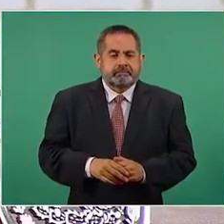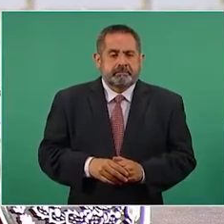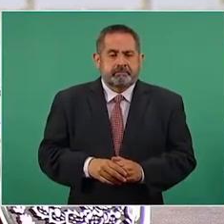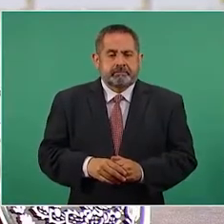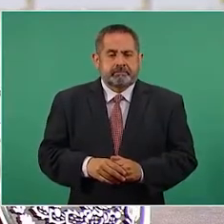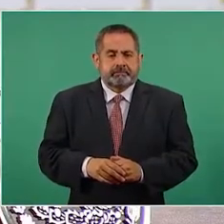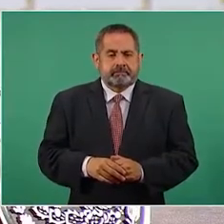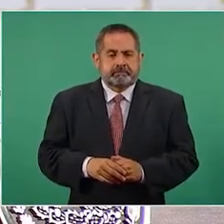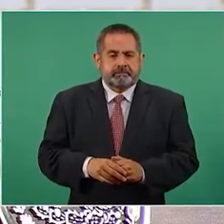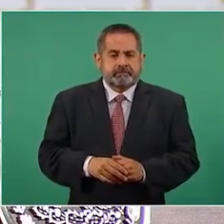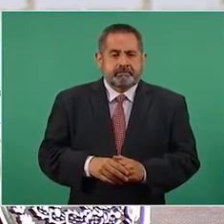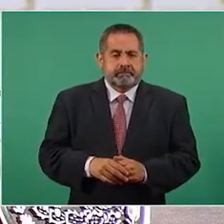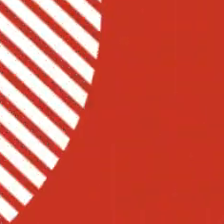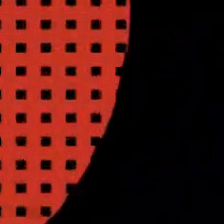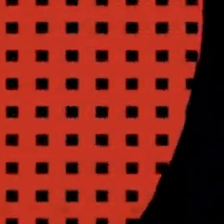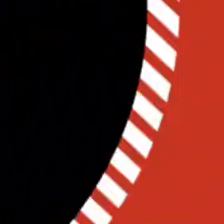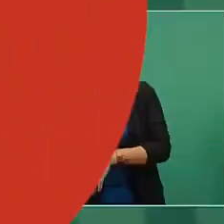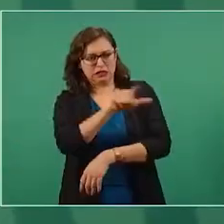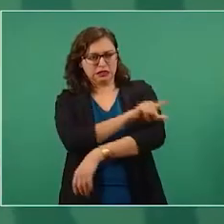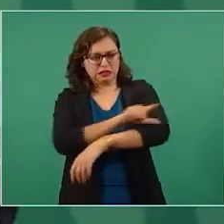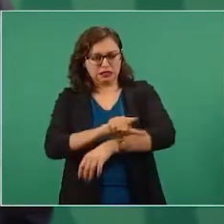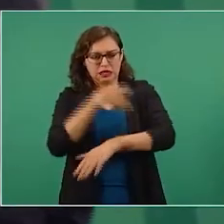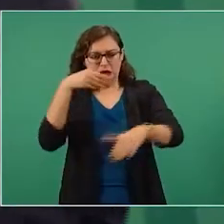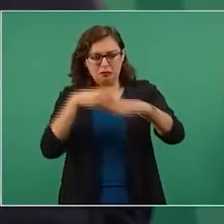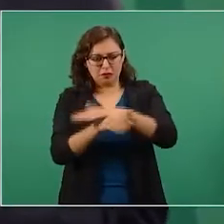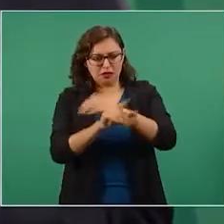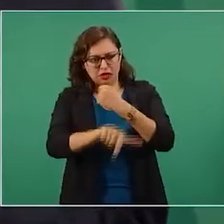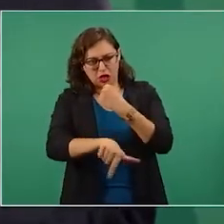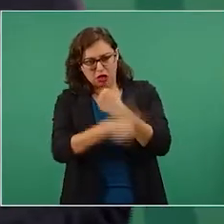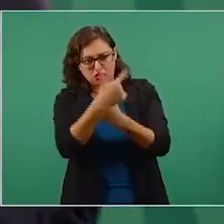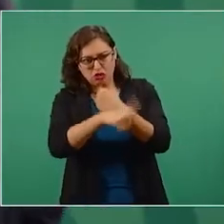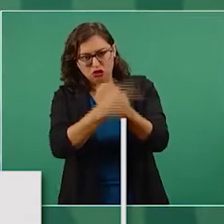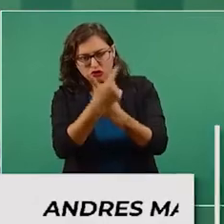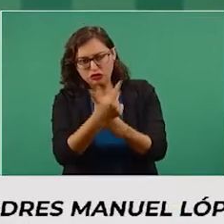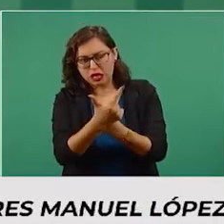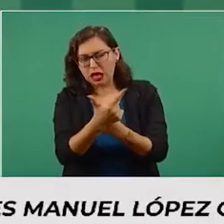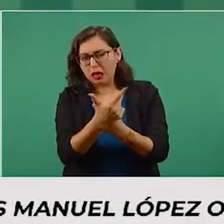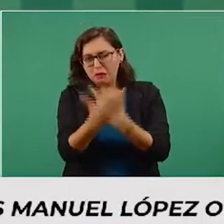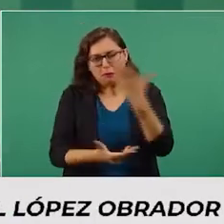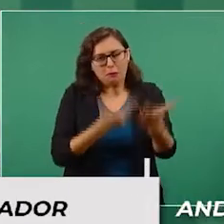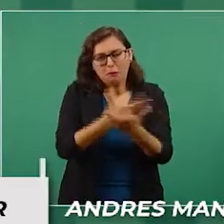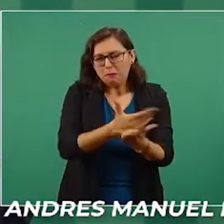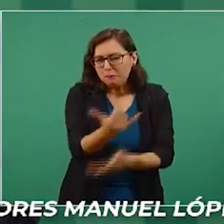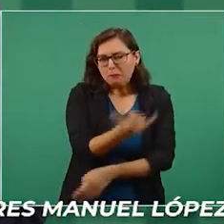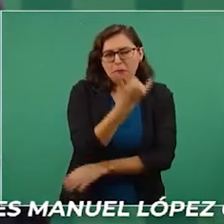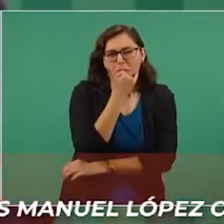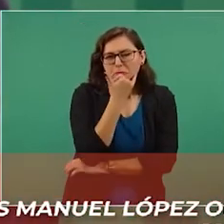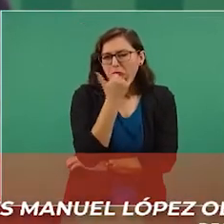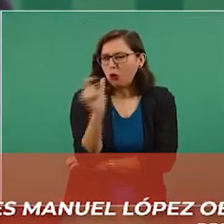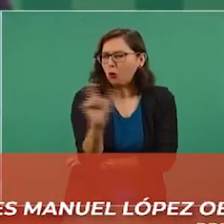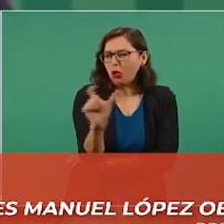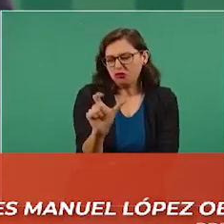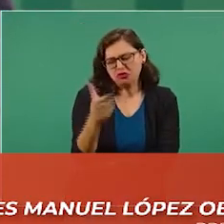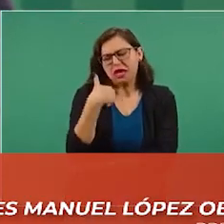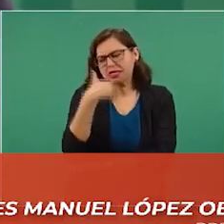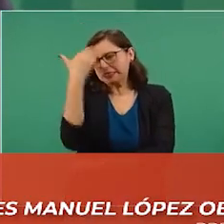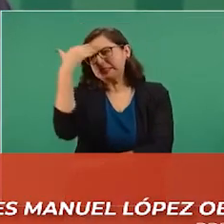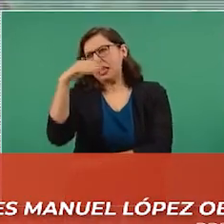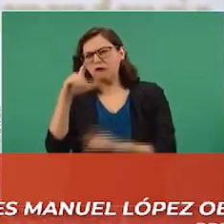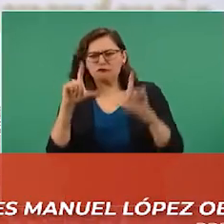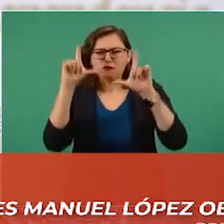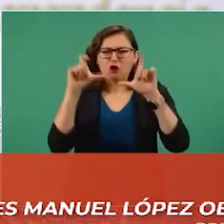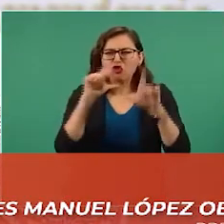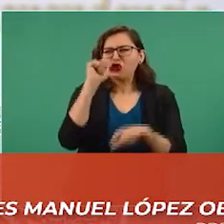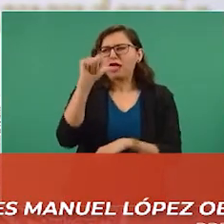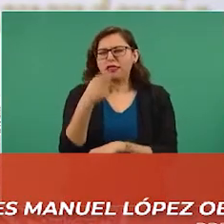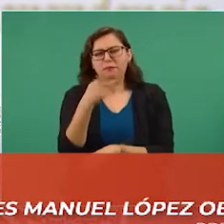Mucho antes de que empiece el invierto. No, yo les pido perdón y además todos los días y lamento